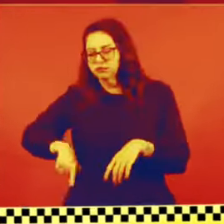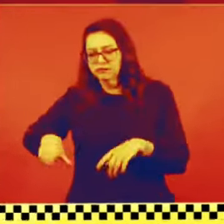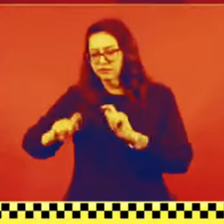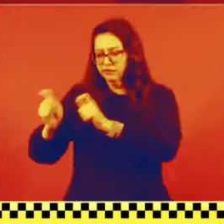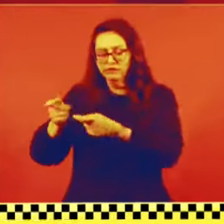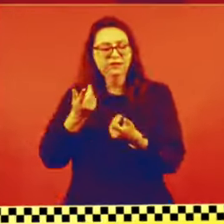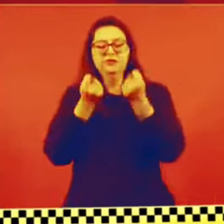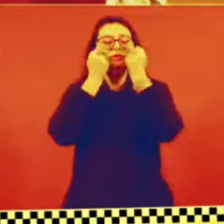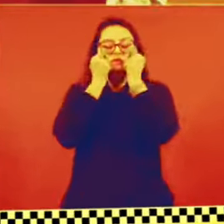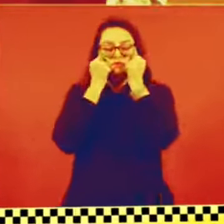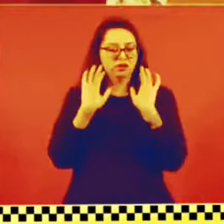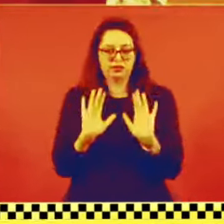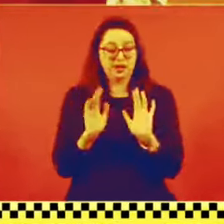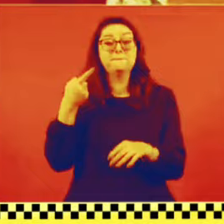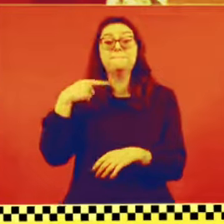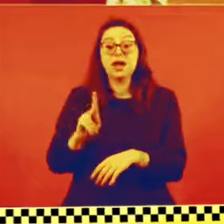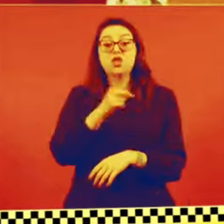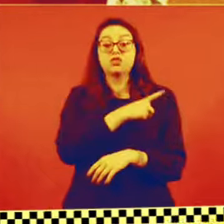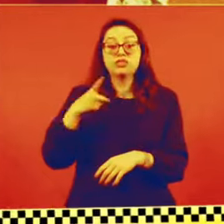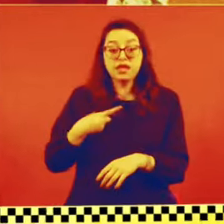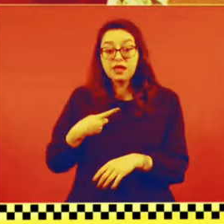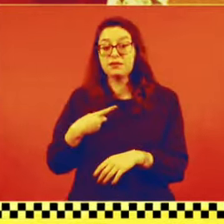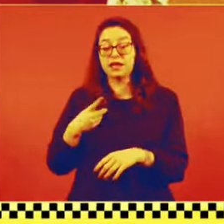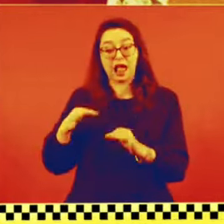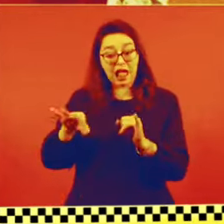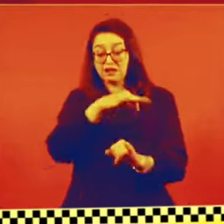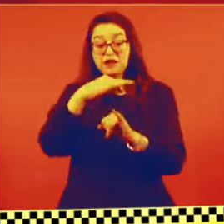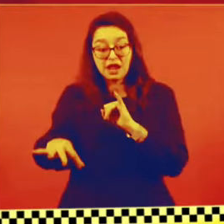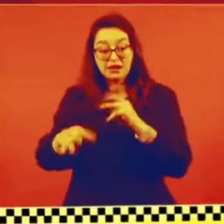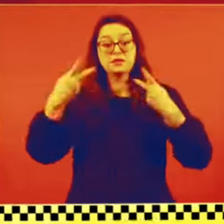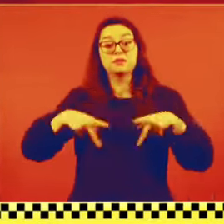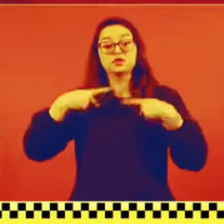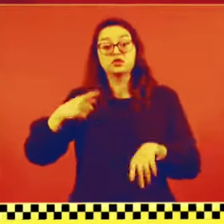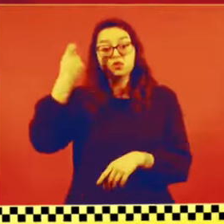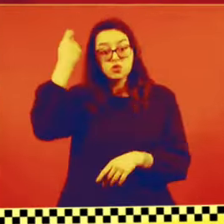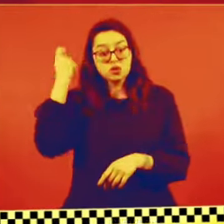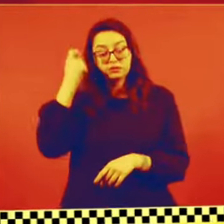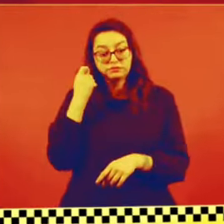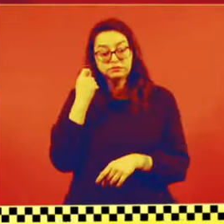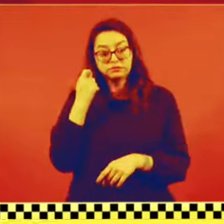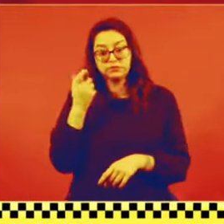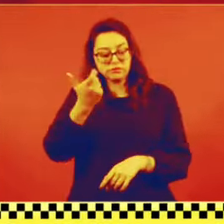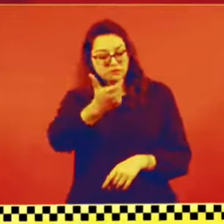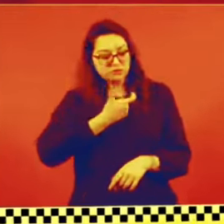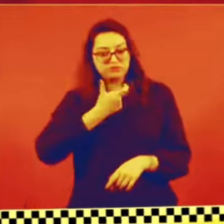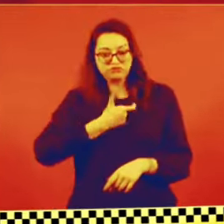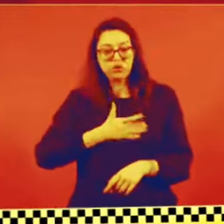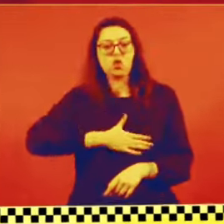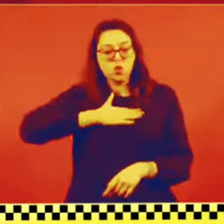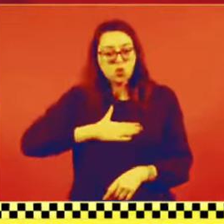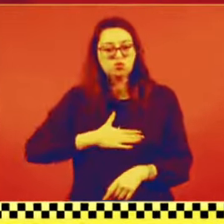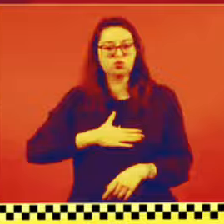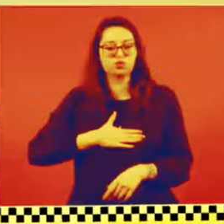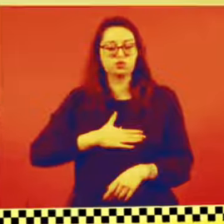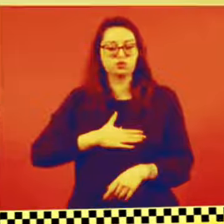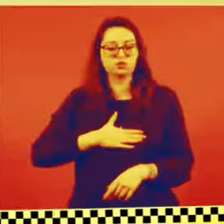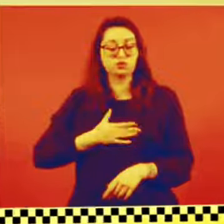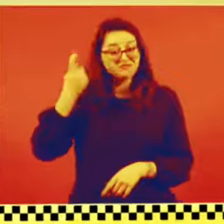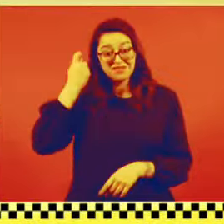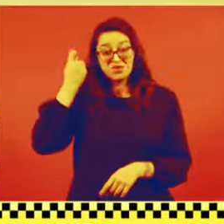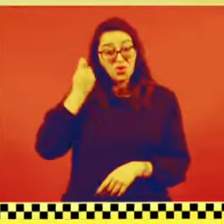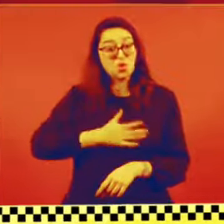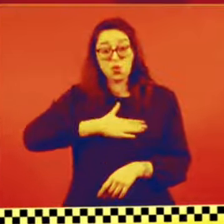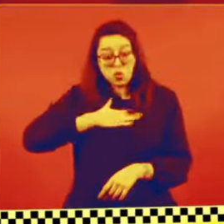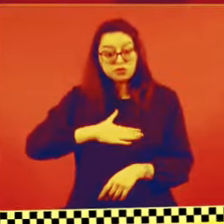es que el que se jubile reciba una pensión digna. Lo mismo